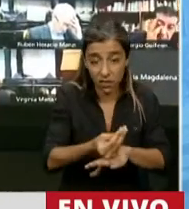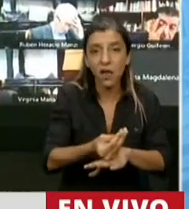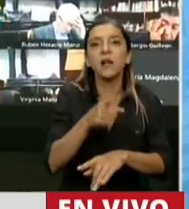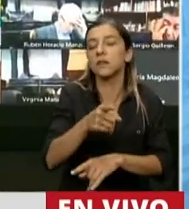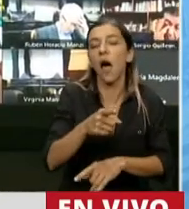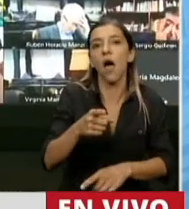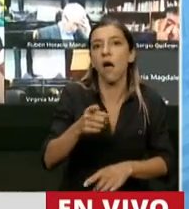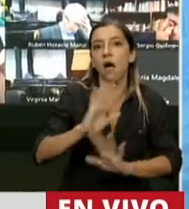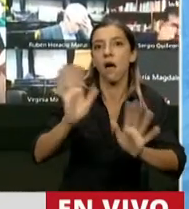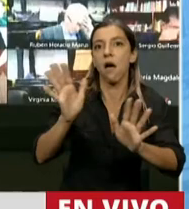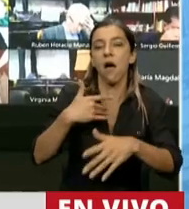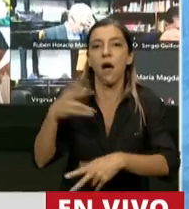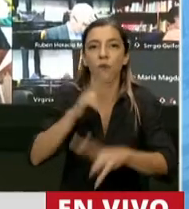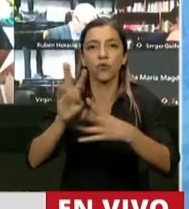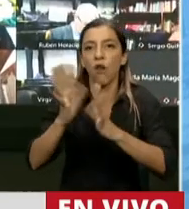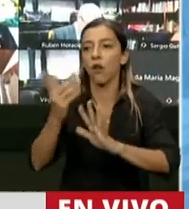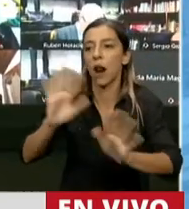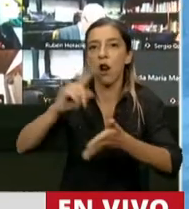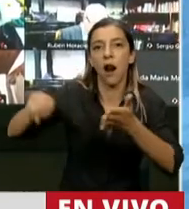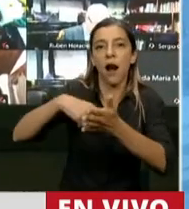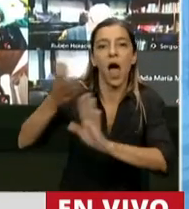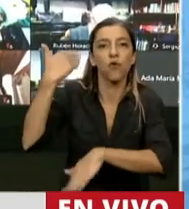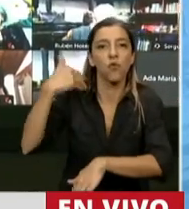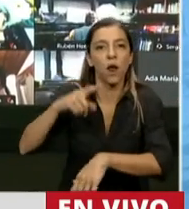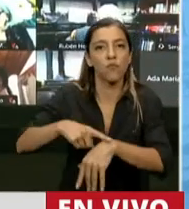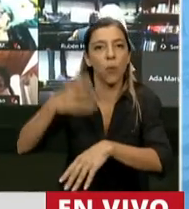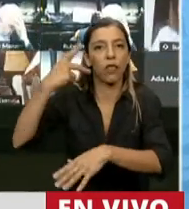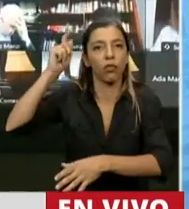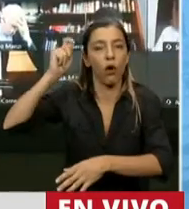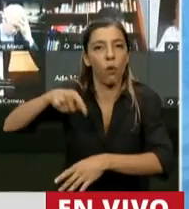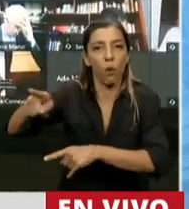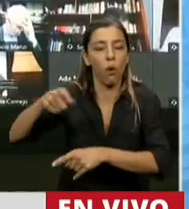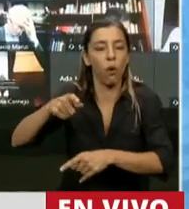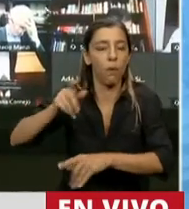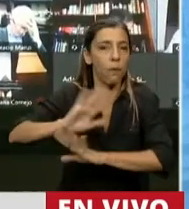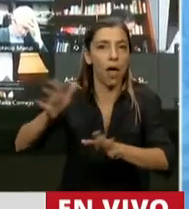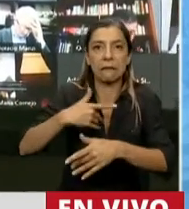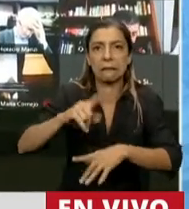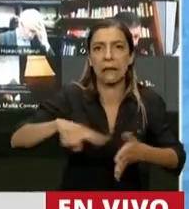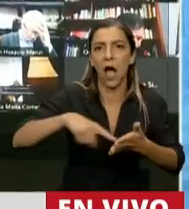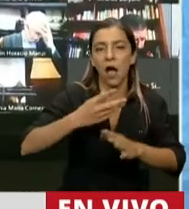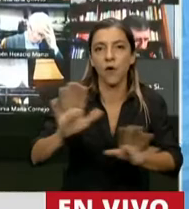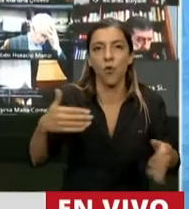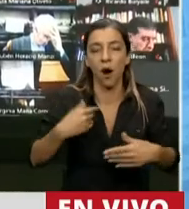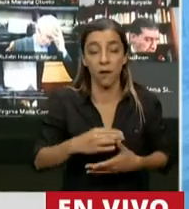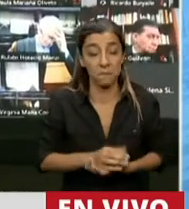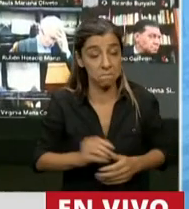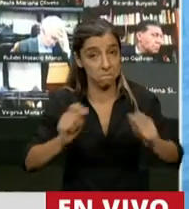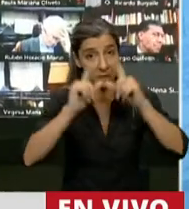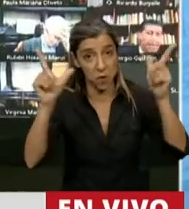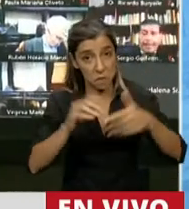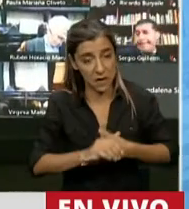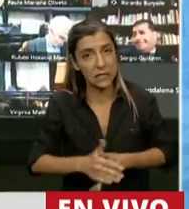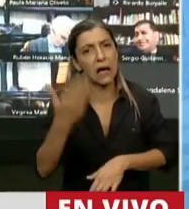a desistir de esas acciones que habían ganado en la corte y sorprendentemente hace dos meses